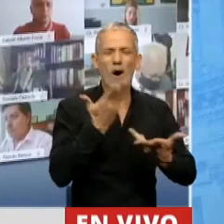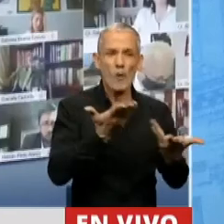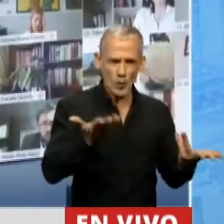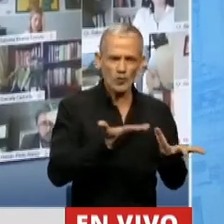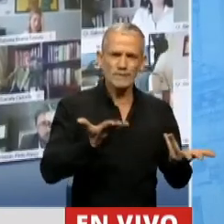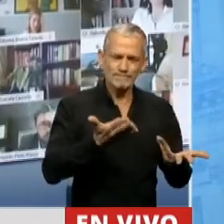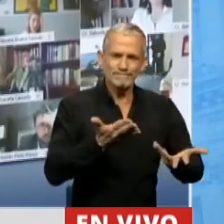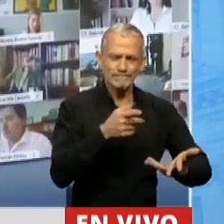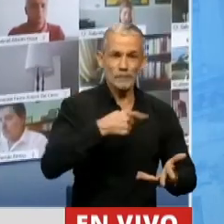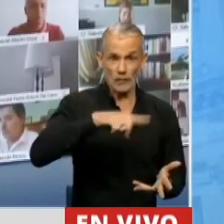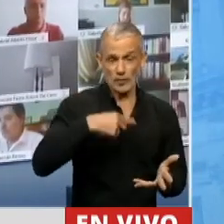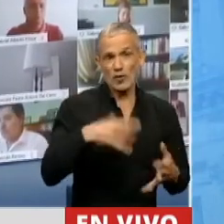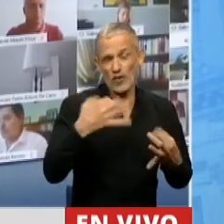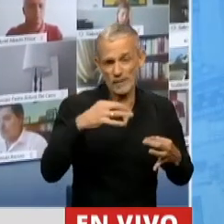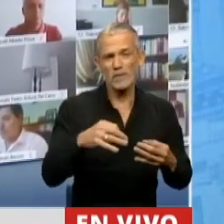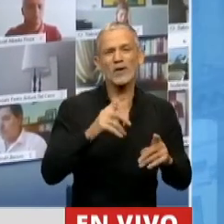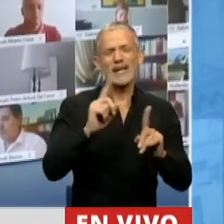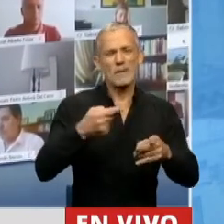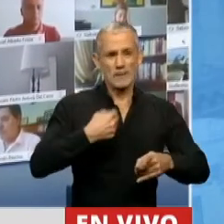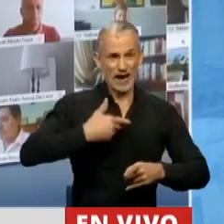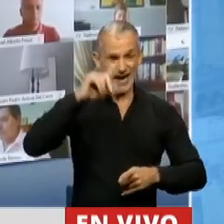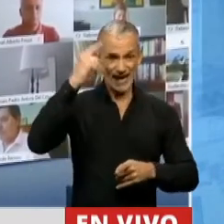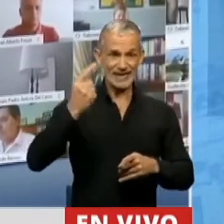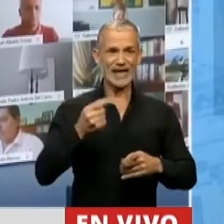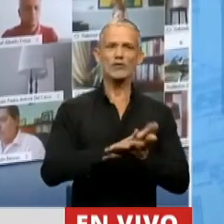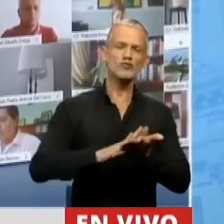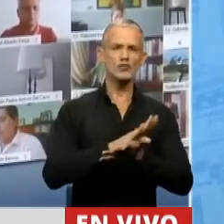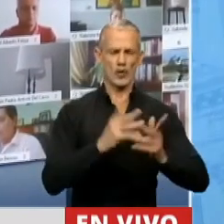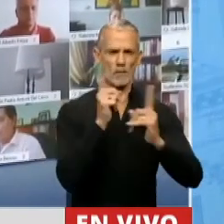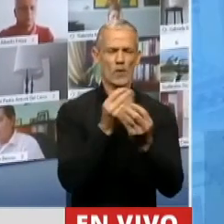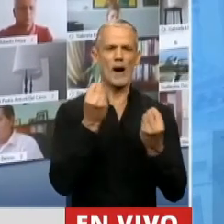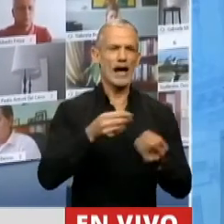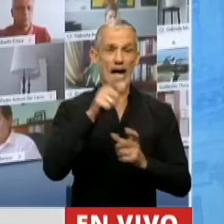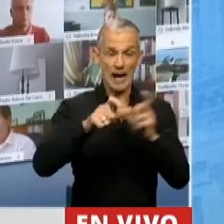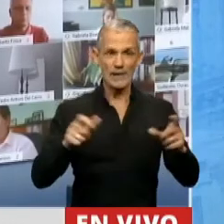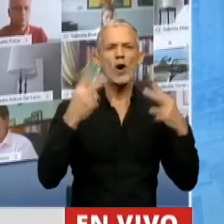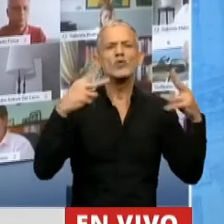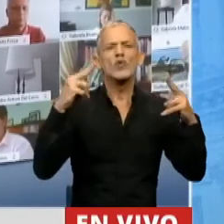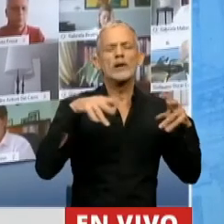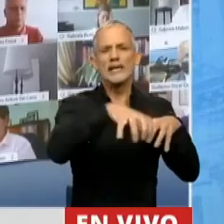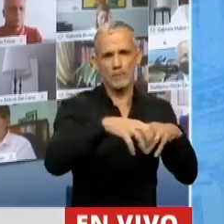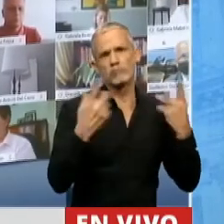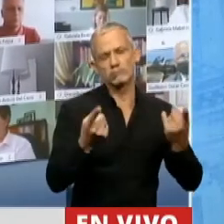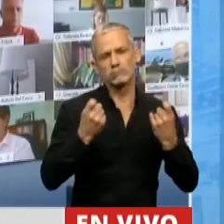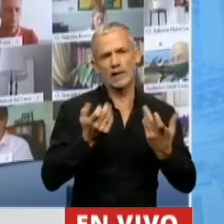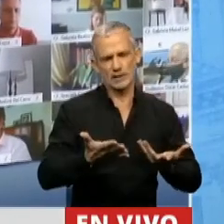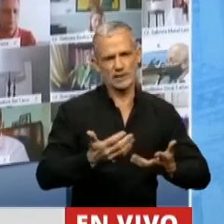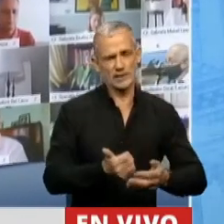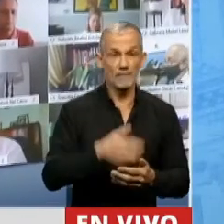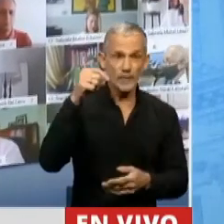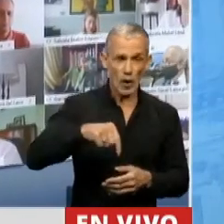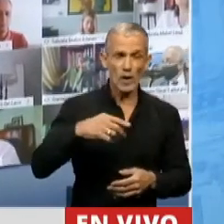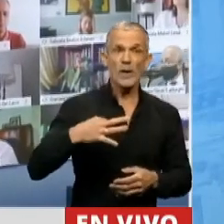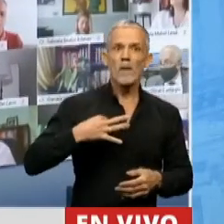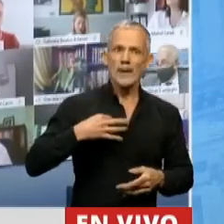que nosotros debiéramos también como Estado darle una solución a toda la gente del turismo que lo está necesitando, hoy su